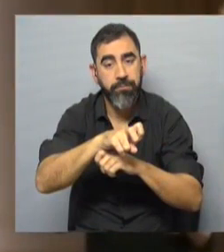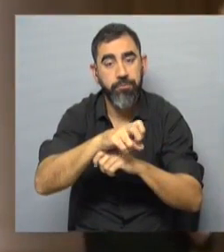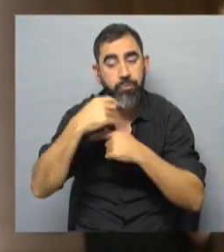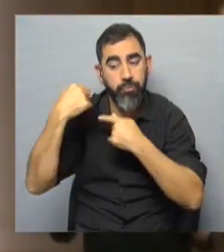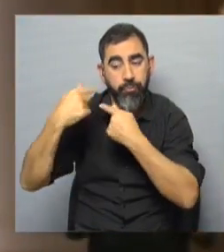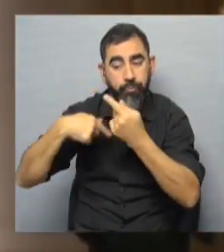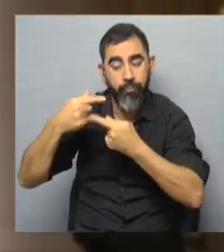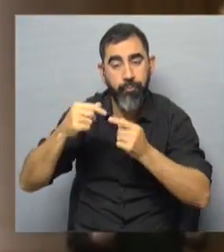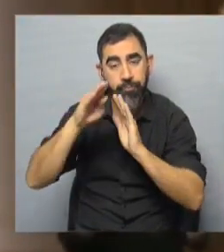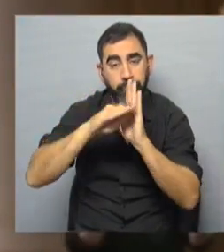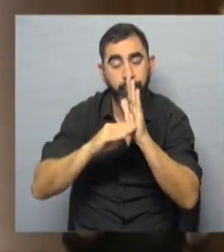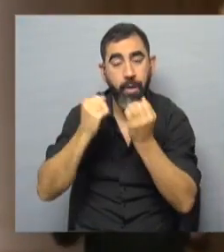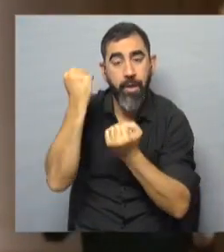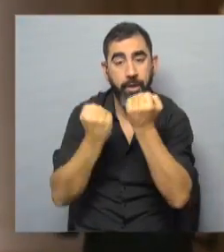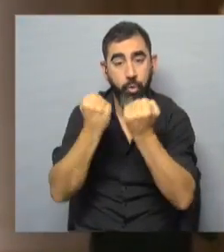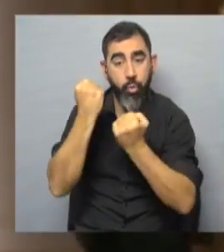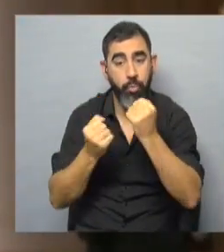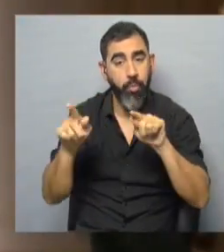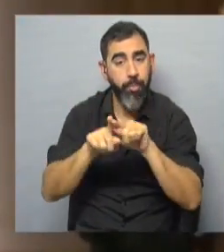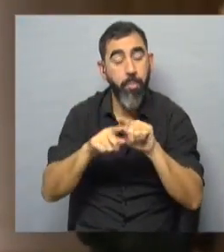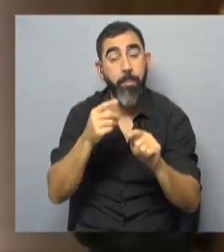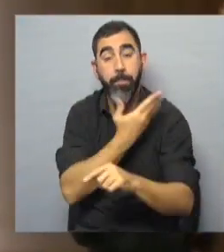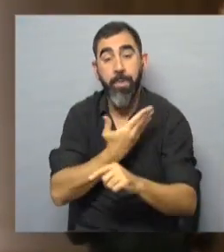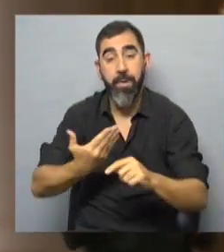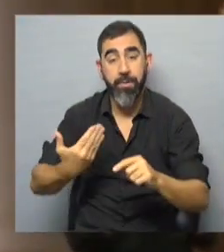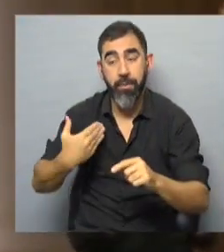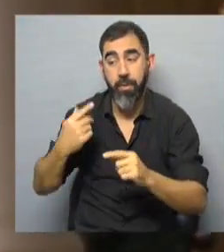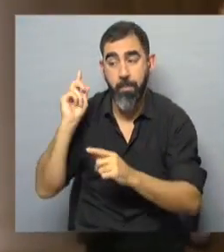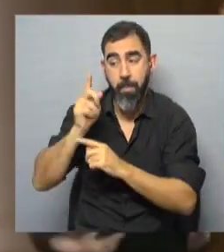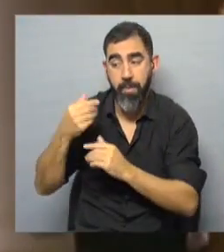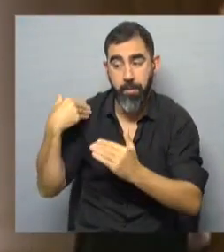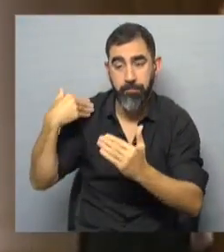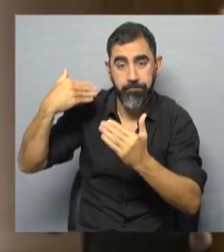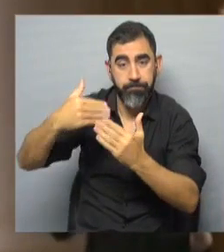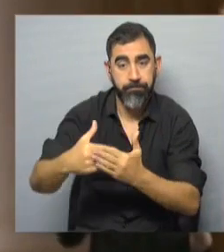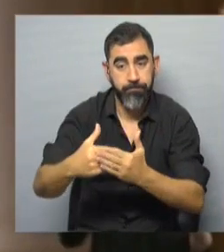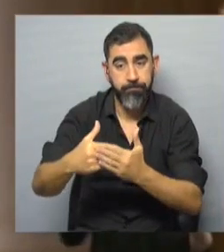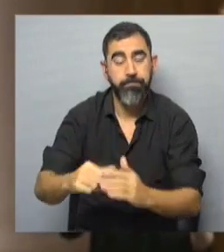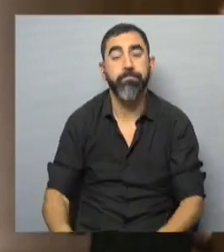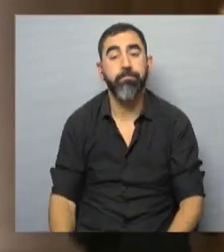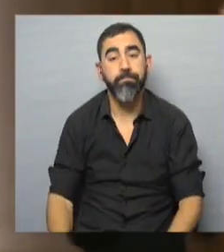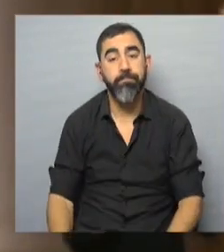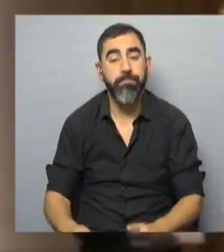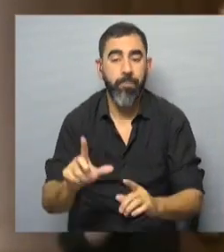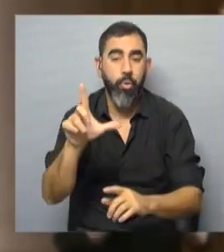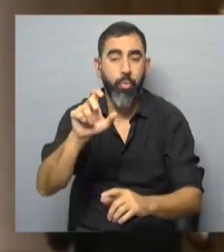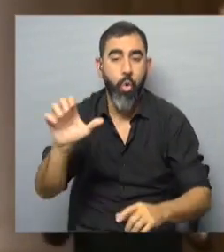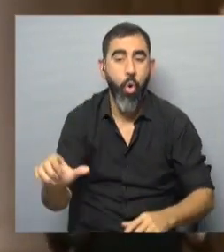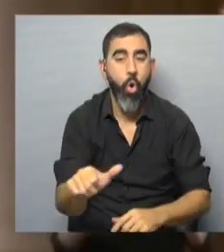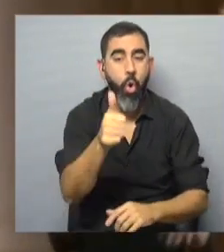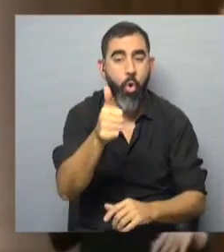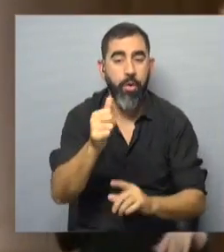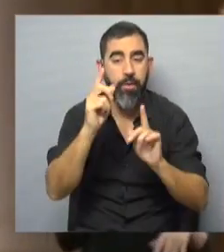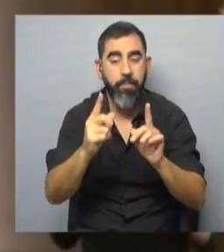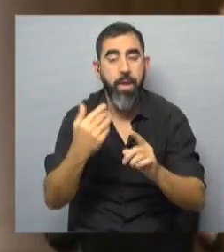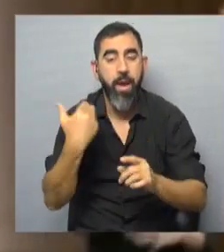el programa económico que el Presidente vino marcando y lograr, por supuesto, que Argentina tenga